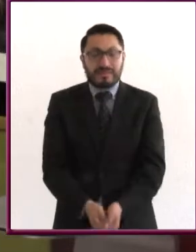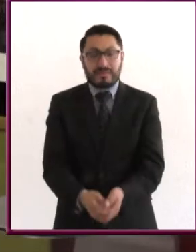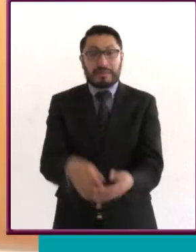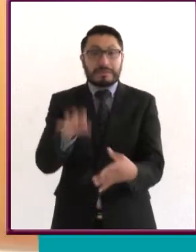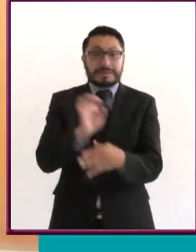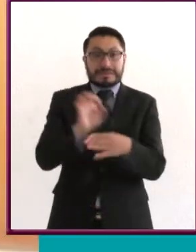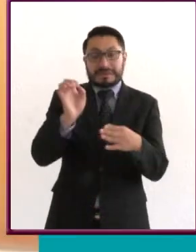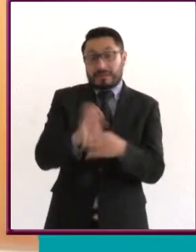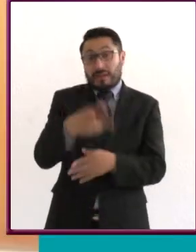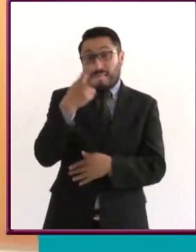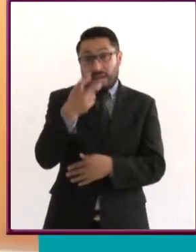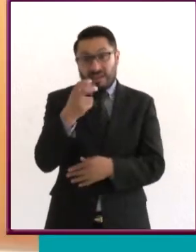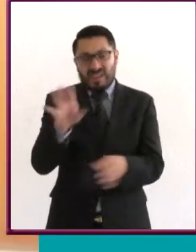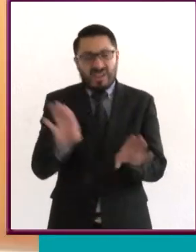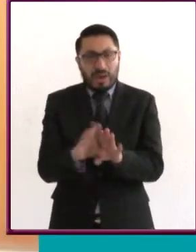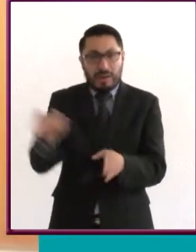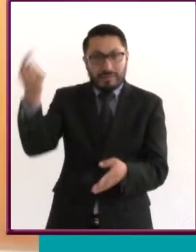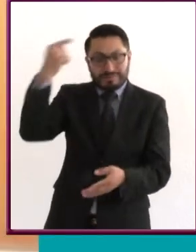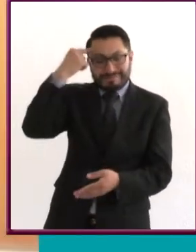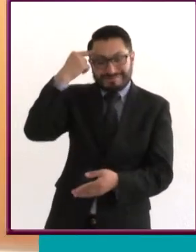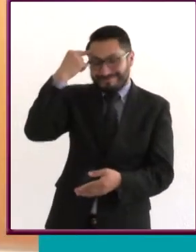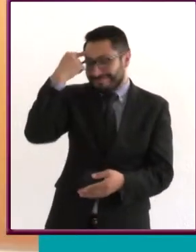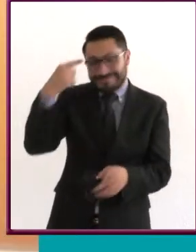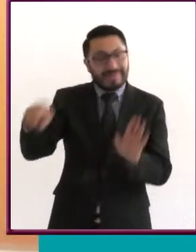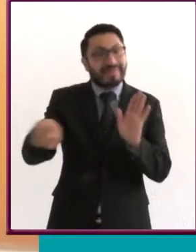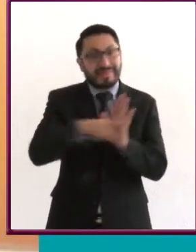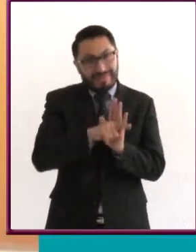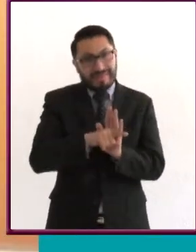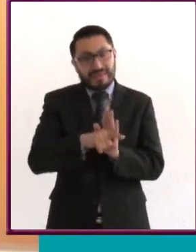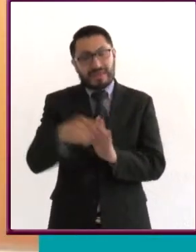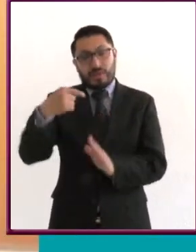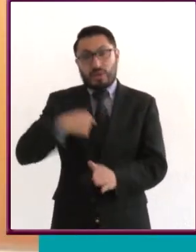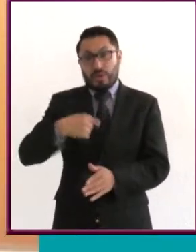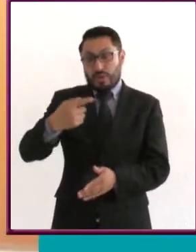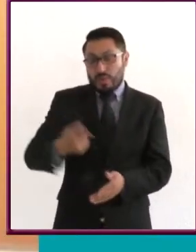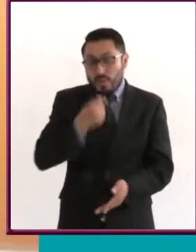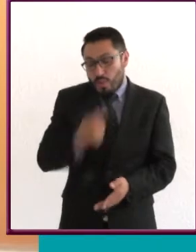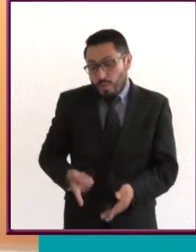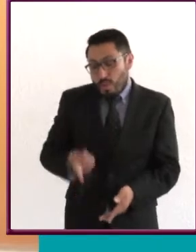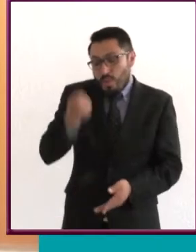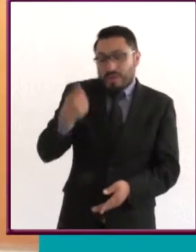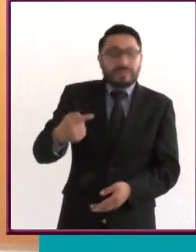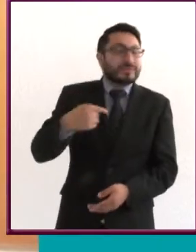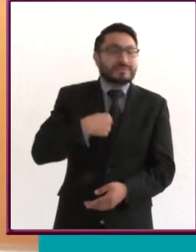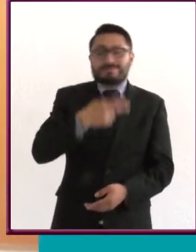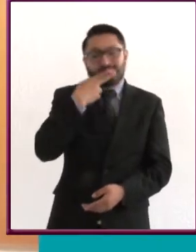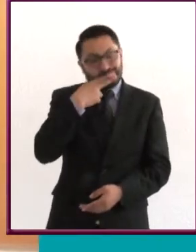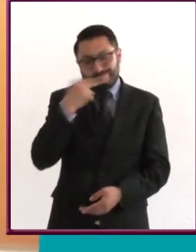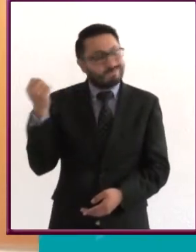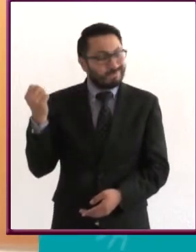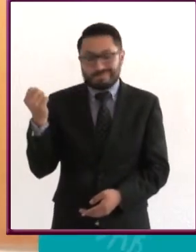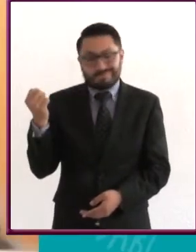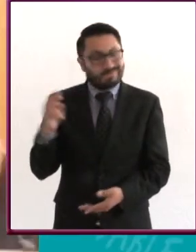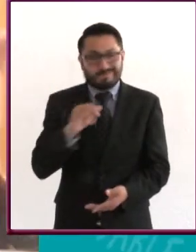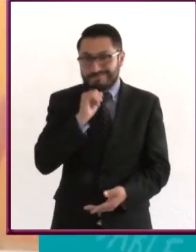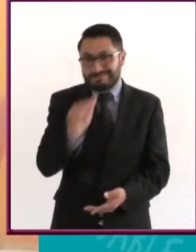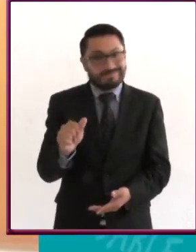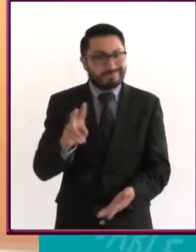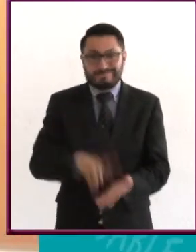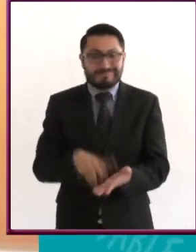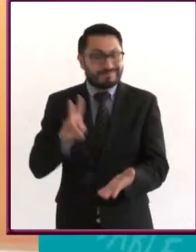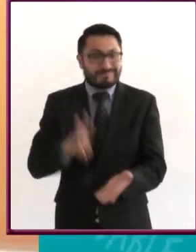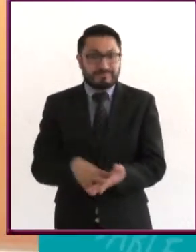entonces eso va a crear mi autoconcepto. Yo voy a crecer creyendo que efectivamente no sirvo para nada. Entonces la